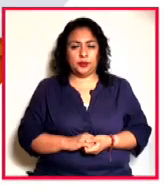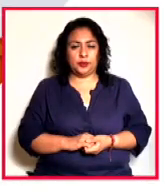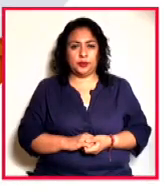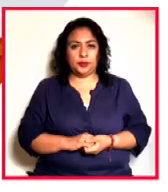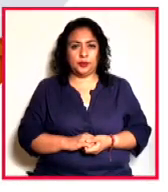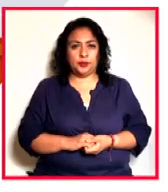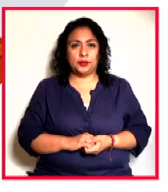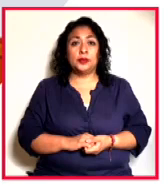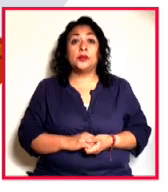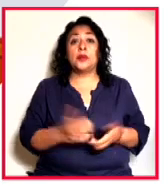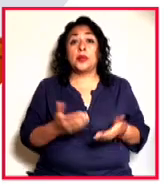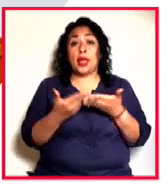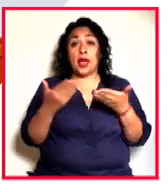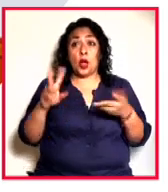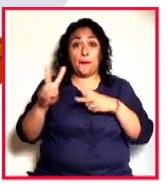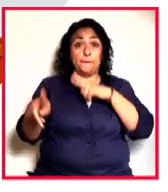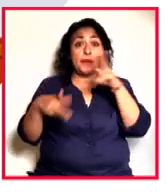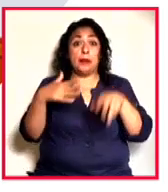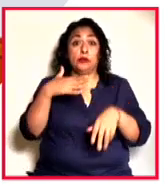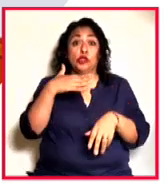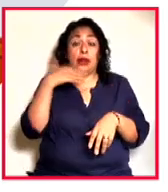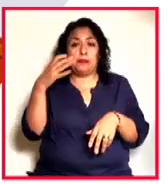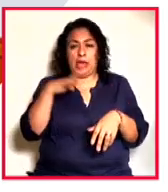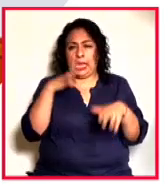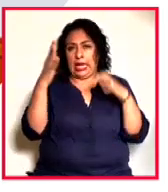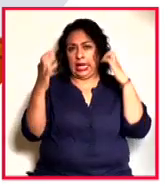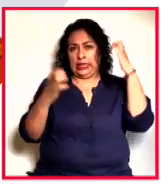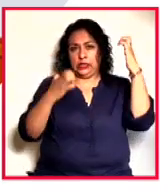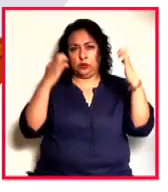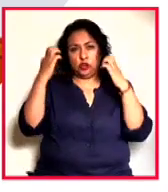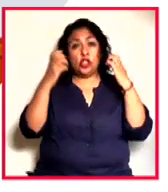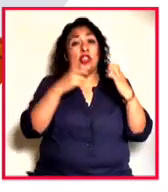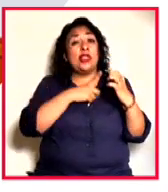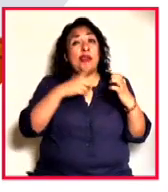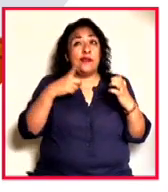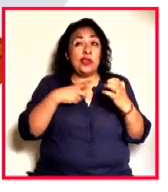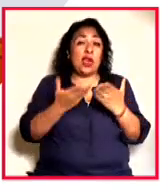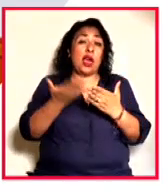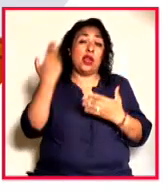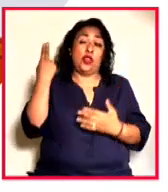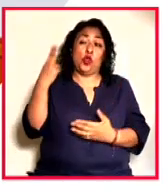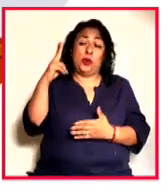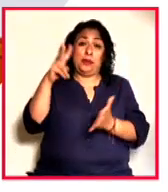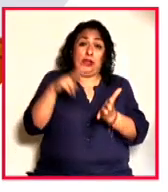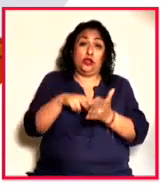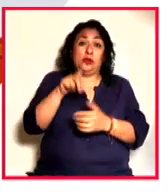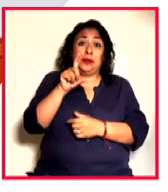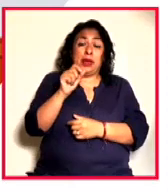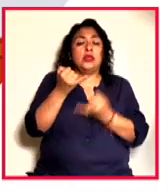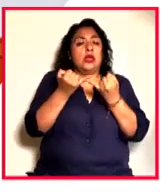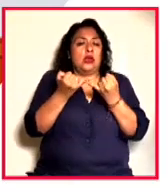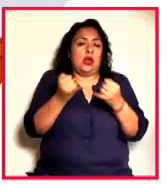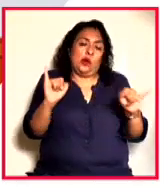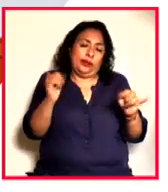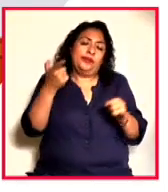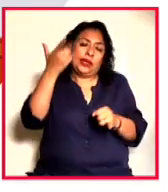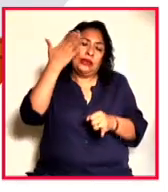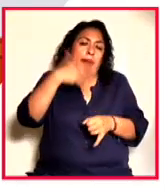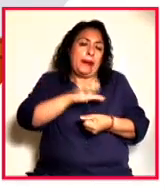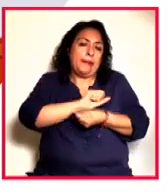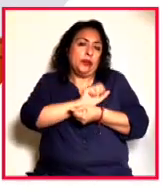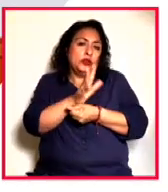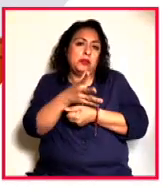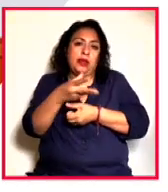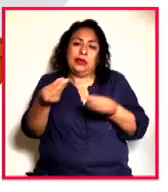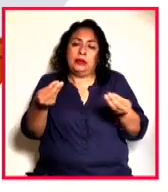Nos vamos a Alemania con una exposición que debió haberse inaugurado en noviembre de 2020, pero todos sabemos por la pandemia se